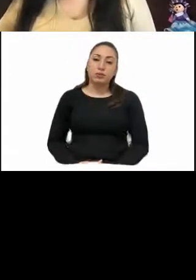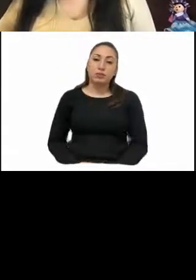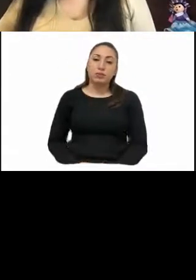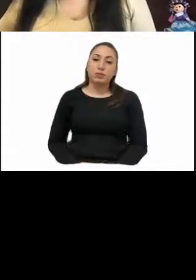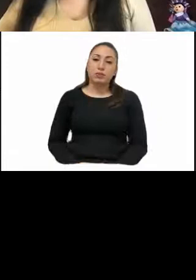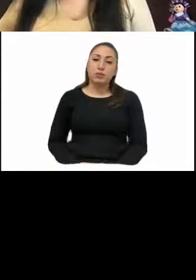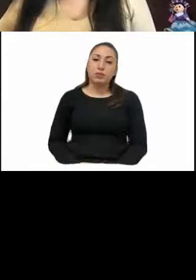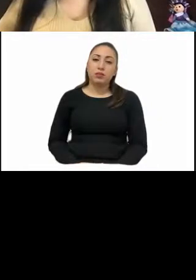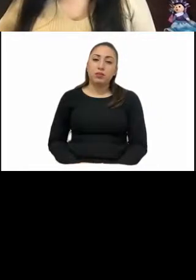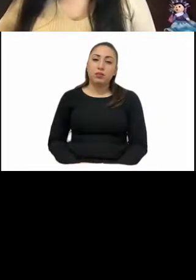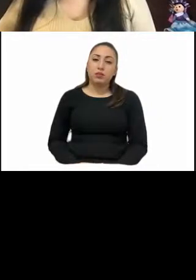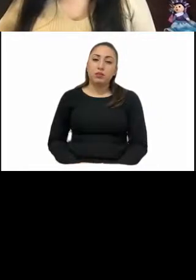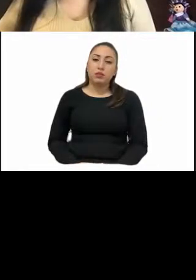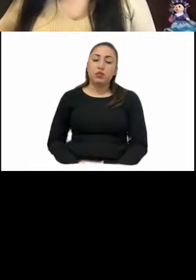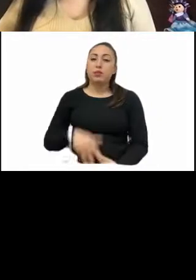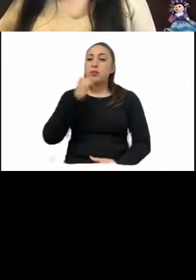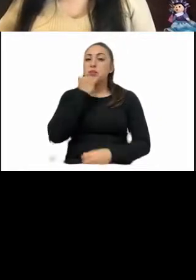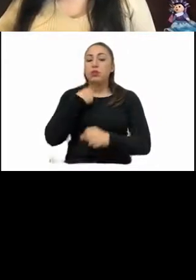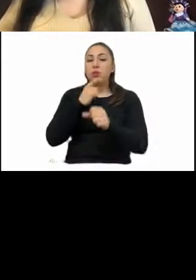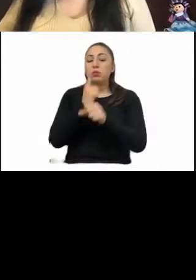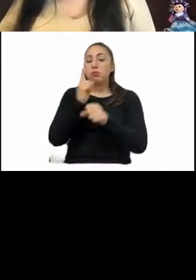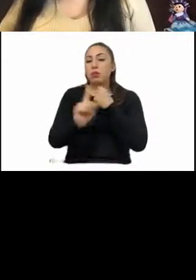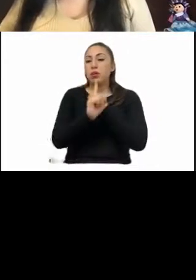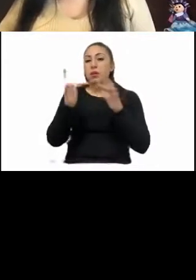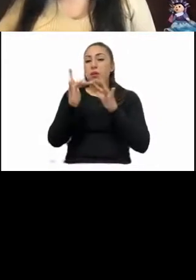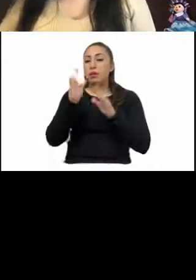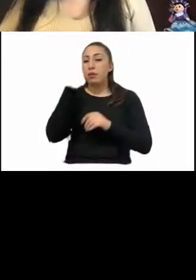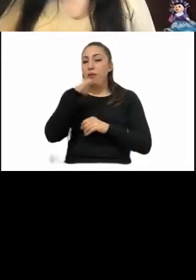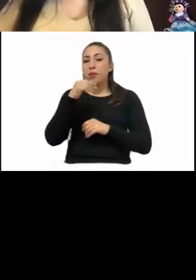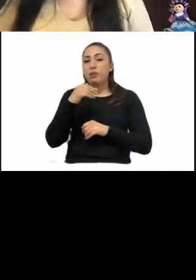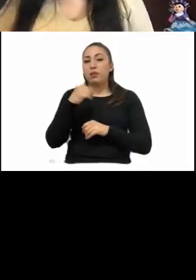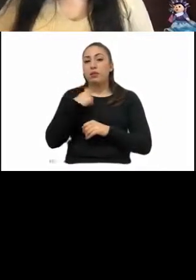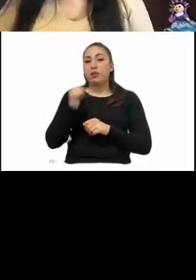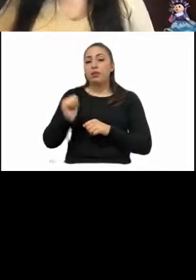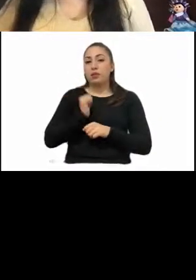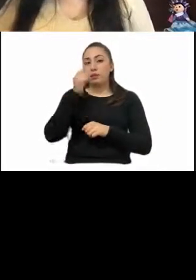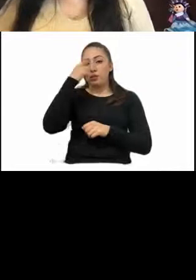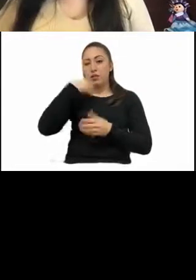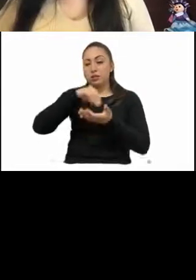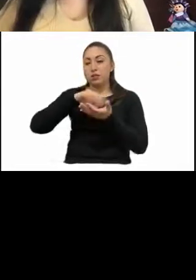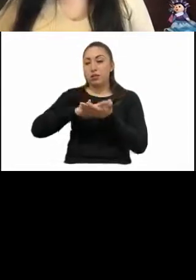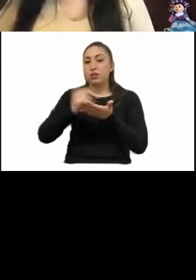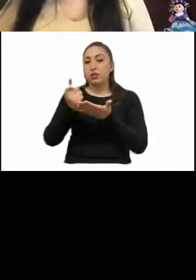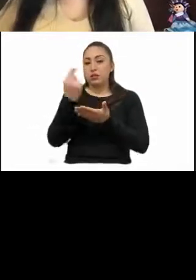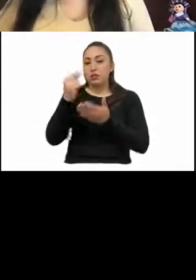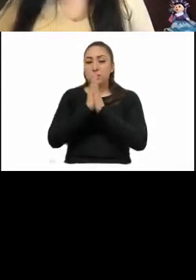Perdón, diputados, tenía un problema de conexión, este, sirve esta intervención para que se cuente mi asistencia, por favor.